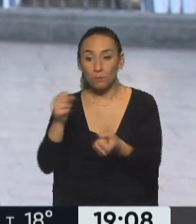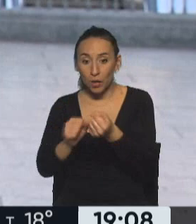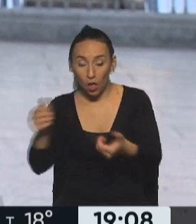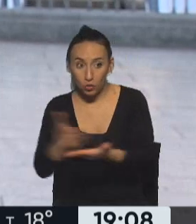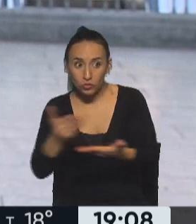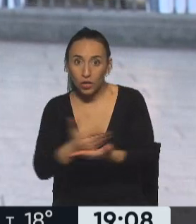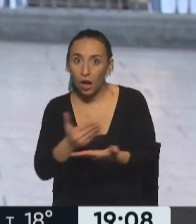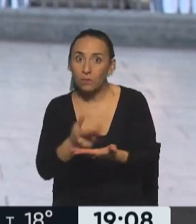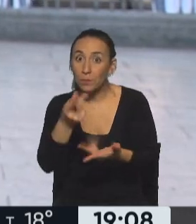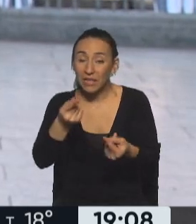y está afectando a toda la industria.